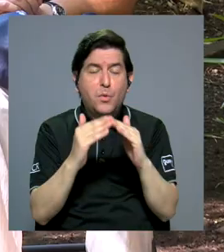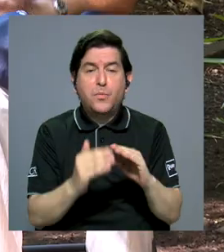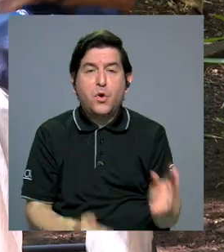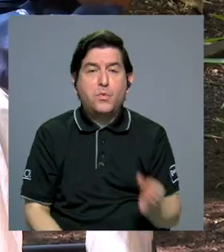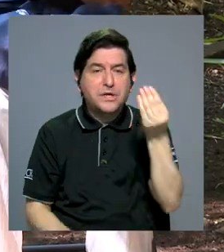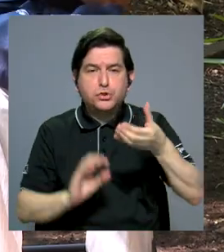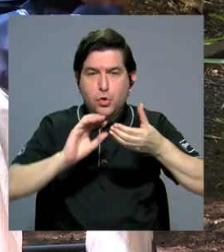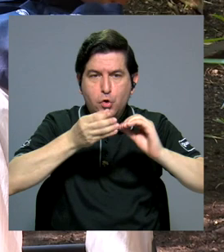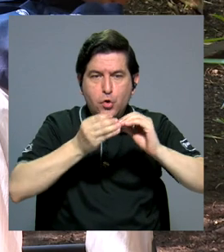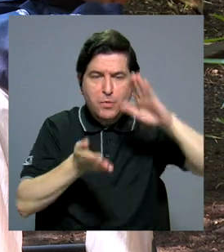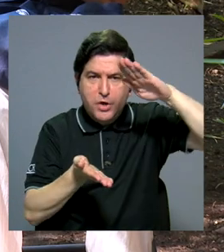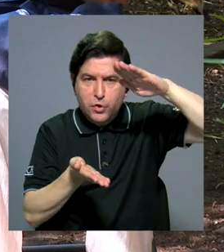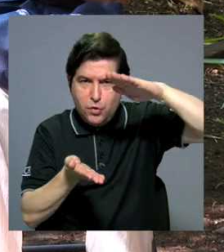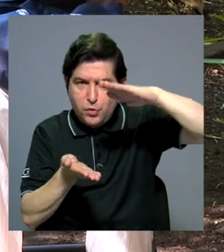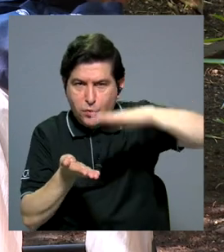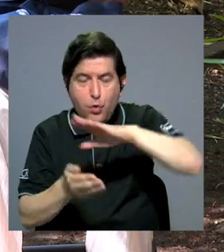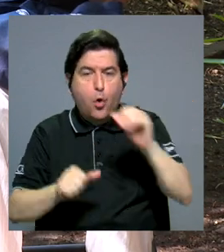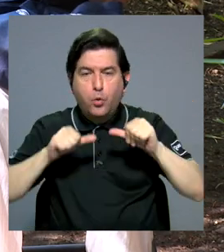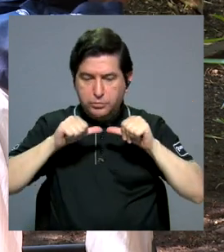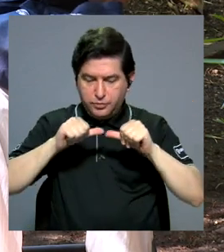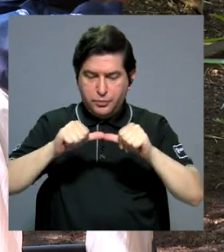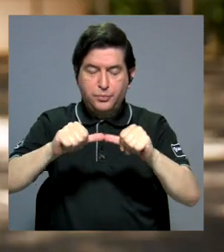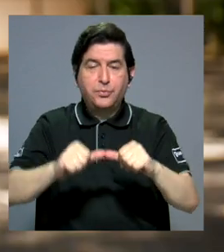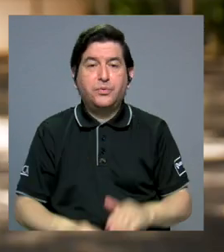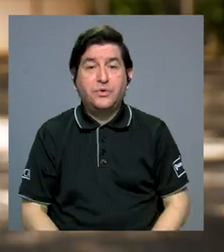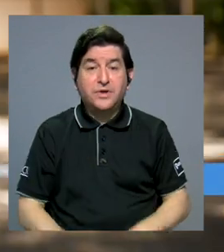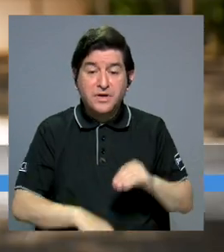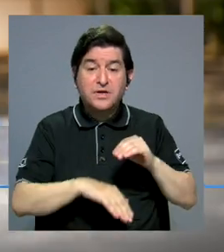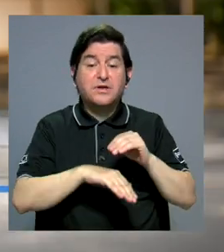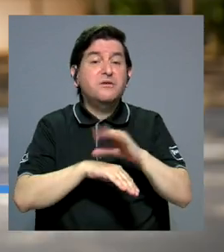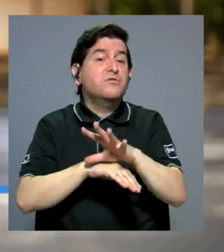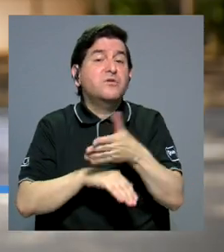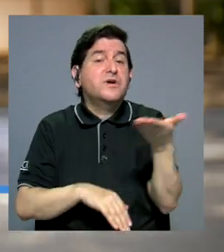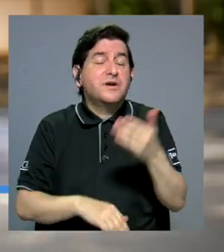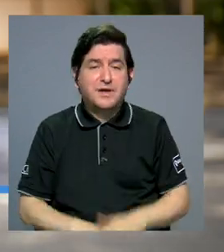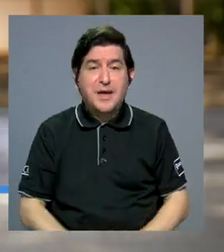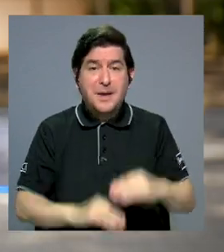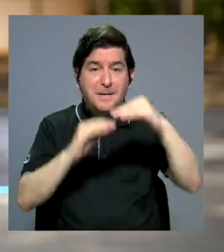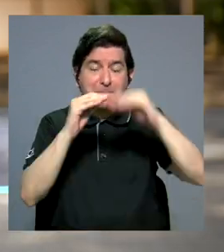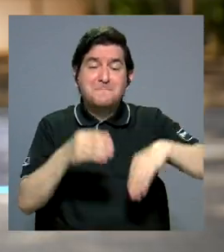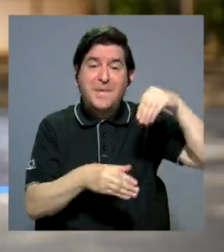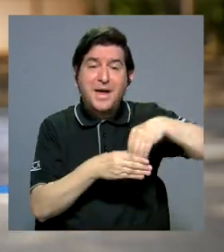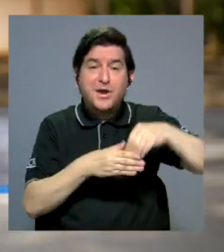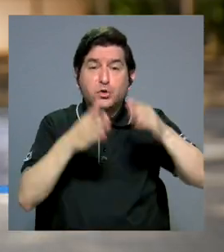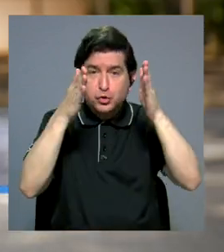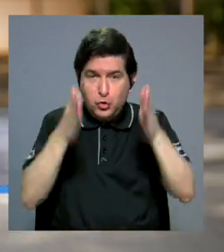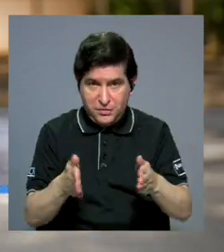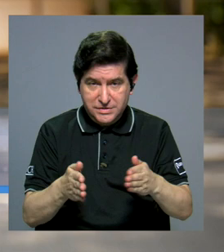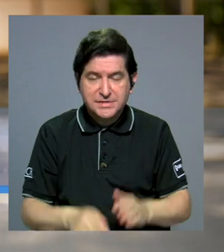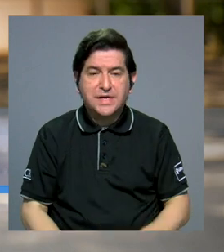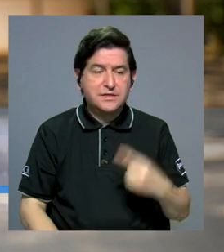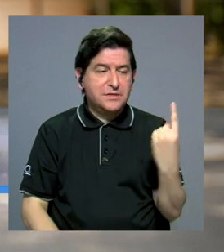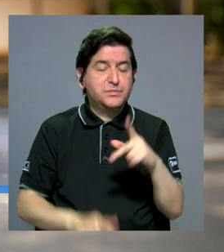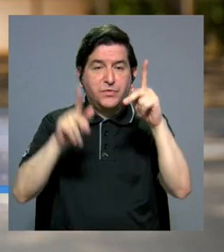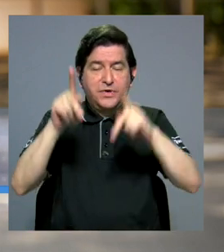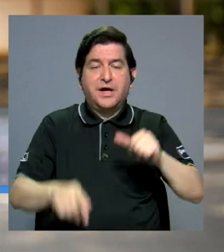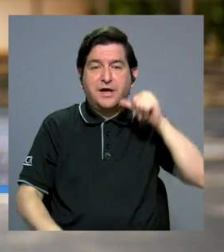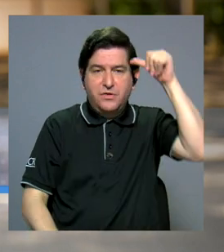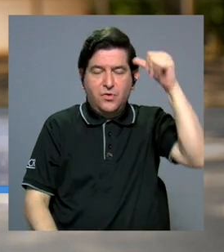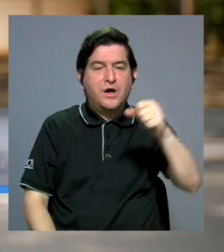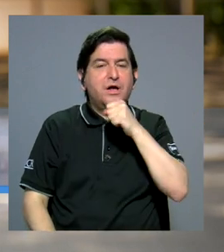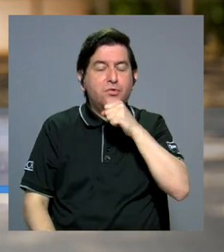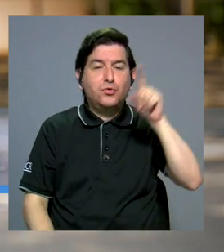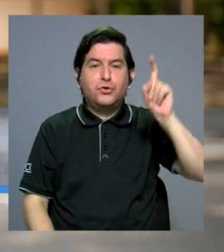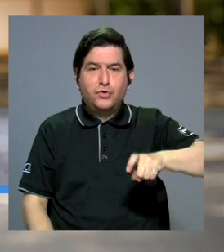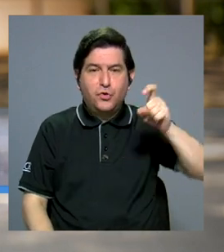joven va disminuyendo o se va estabilizando, eso lo que implica es que van a haber menos cotizantes por cada persona adulta